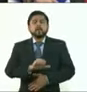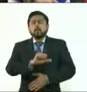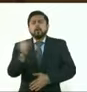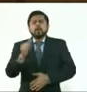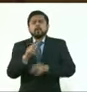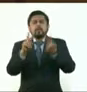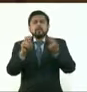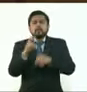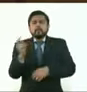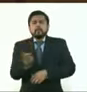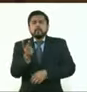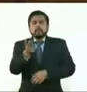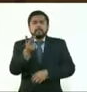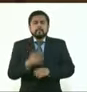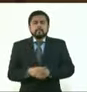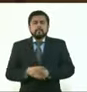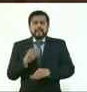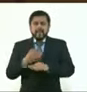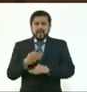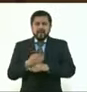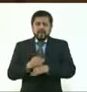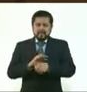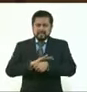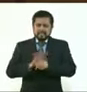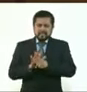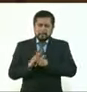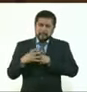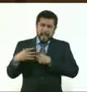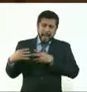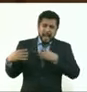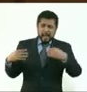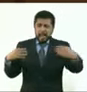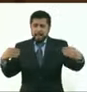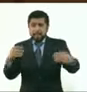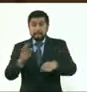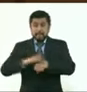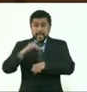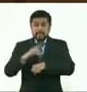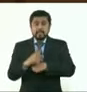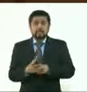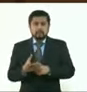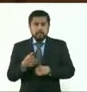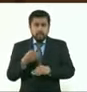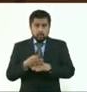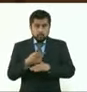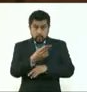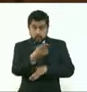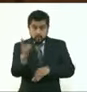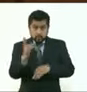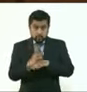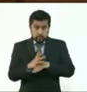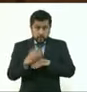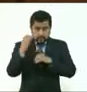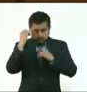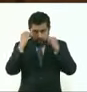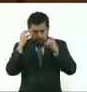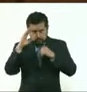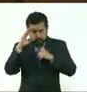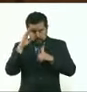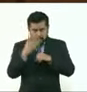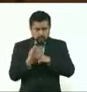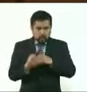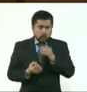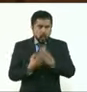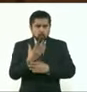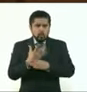ante la ola de contagios de COVID, ¿se está planteando o tienen algún programa por el ausentismo laboral de los